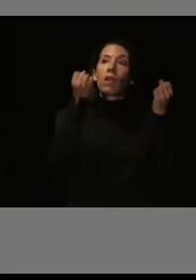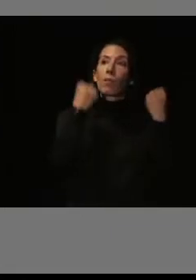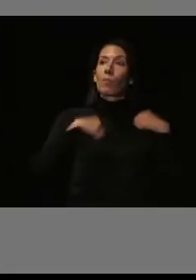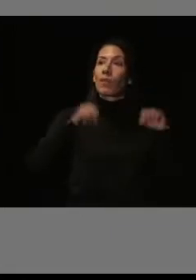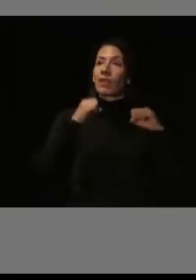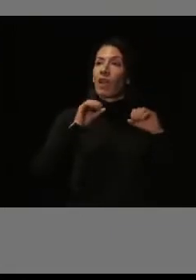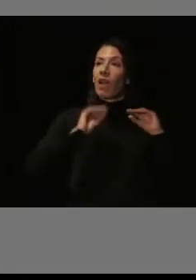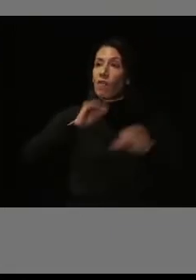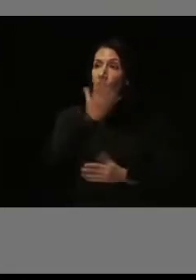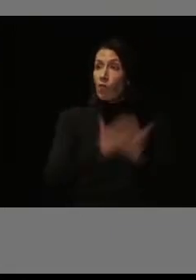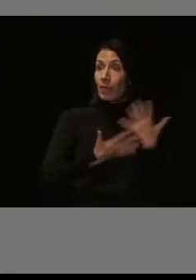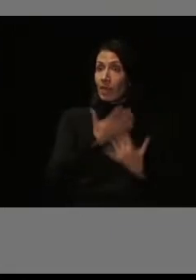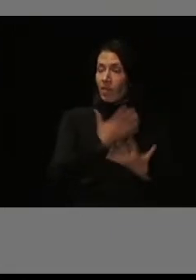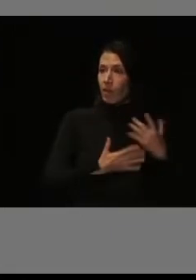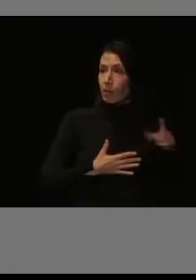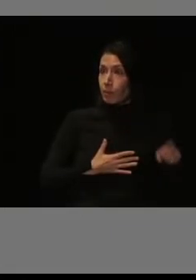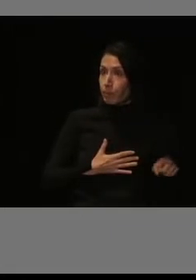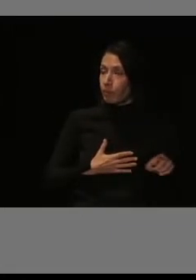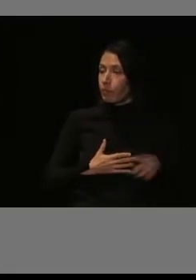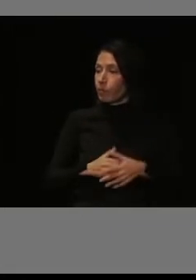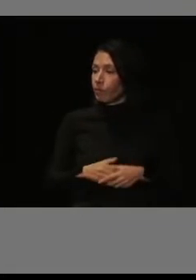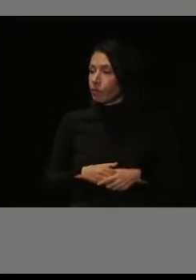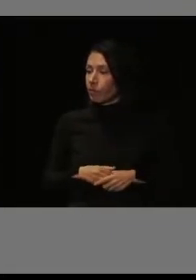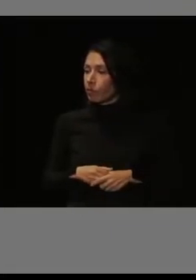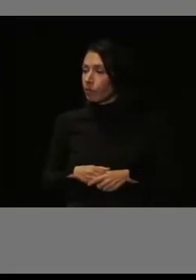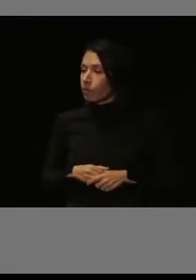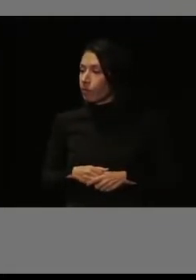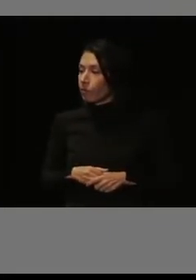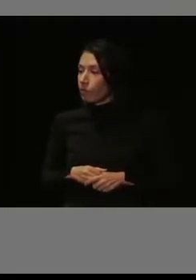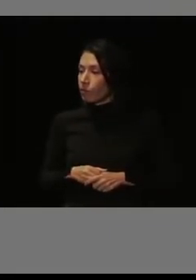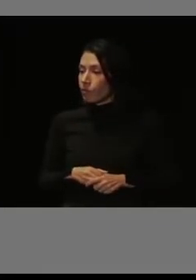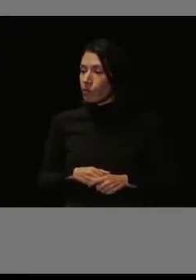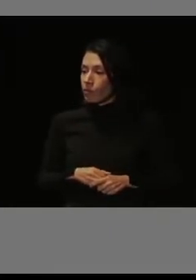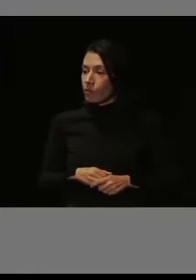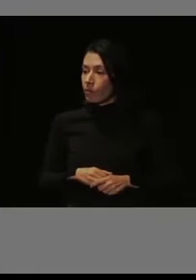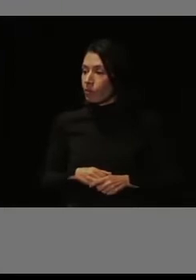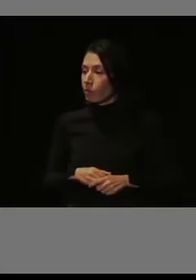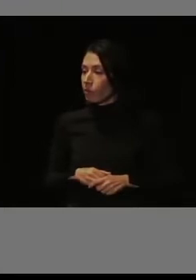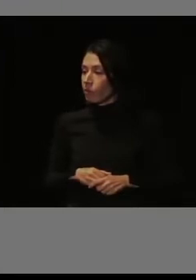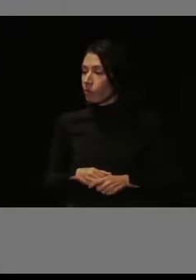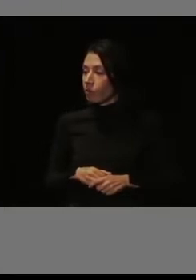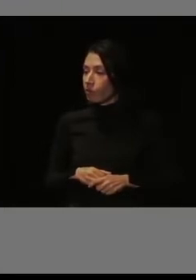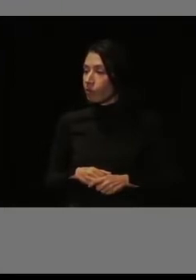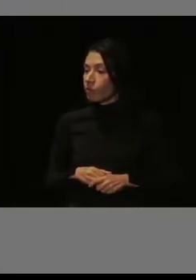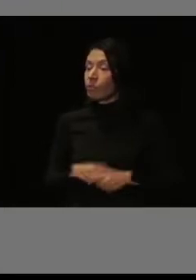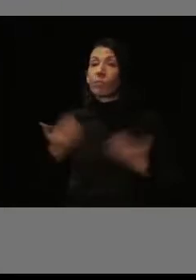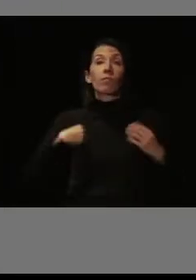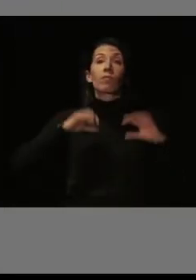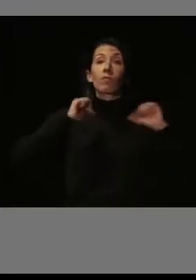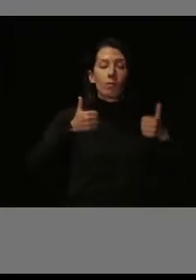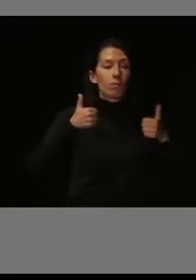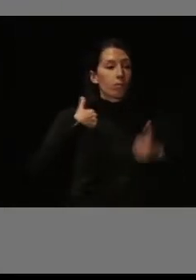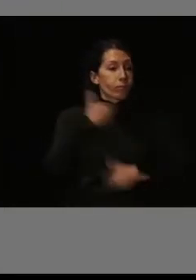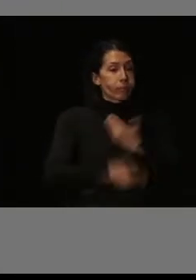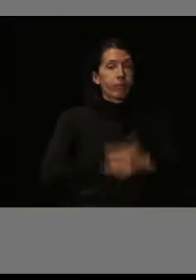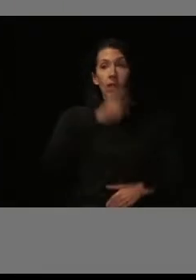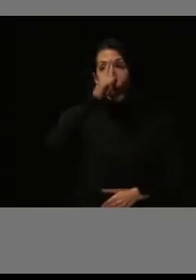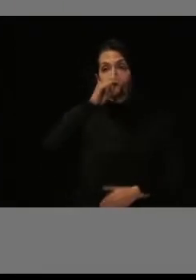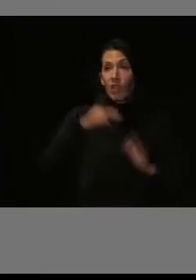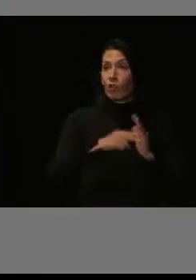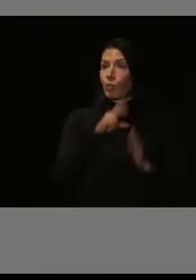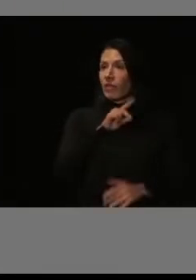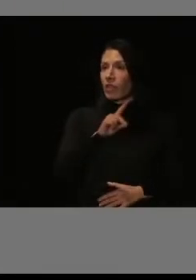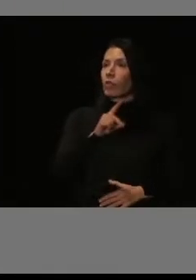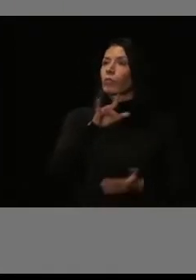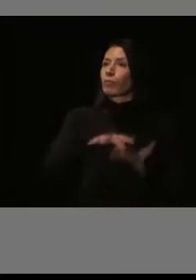lo pusimos en marcha en 2021. Hicimos un convenio de